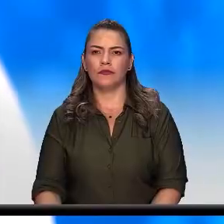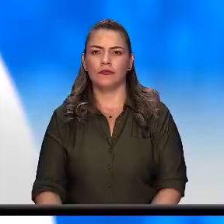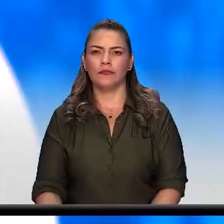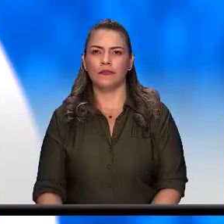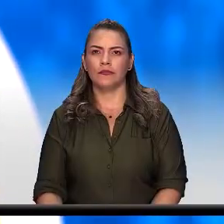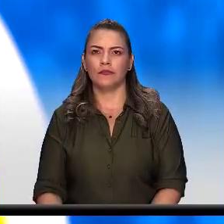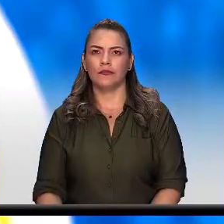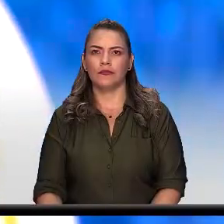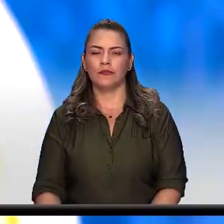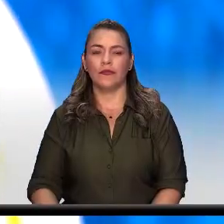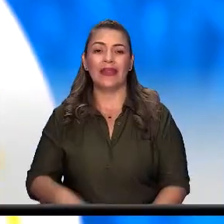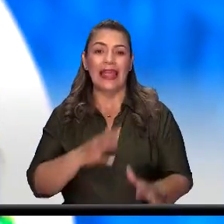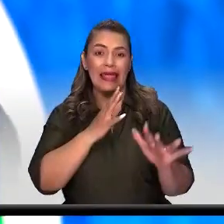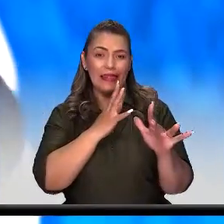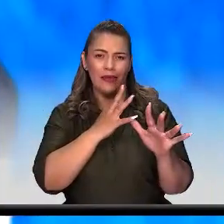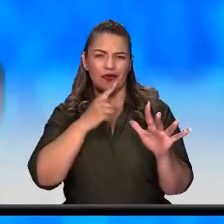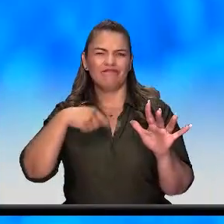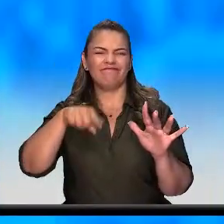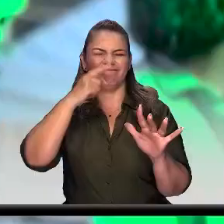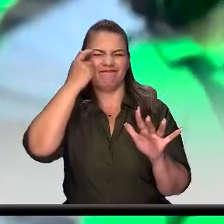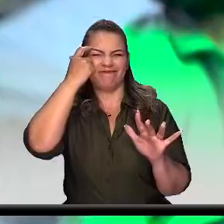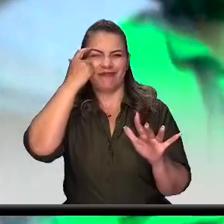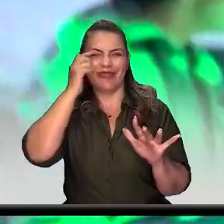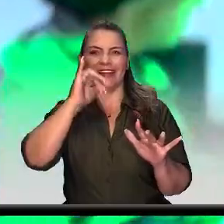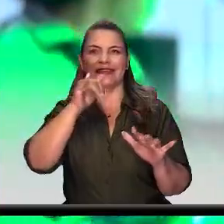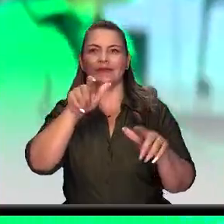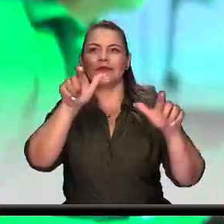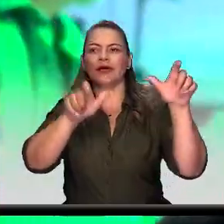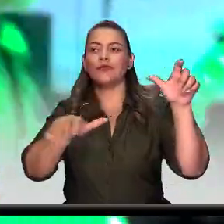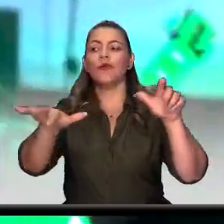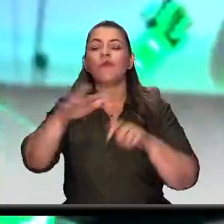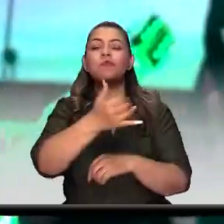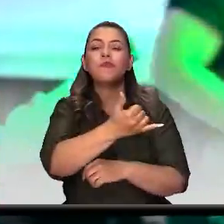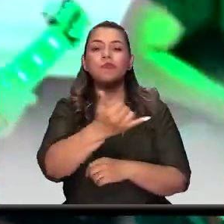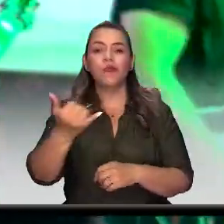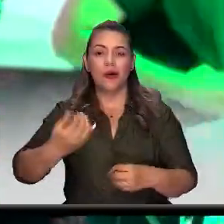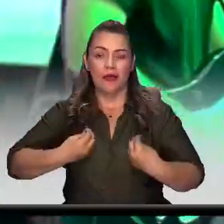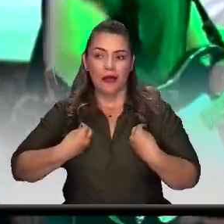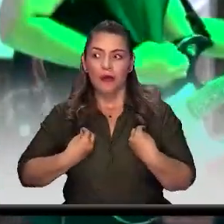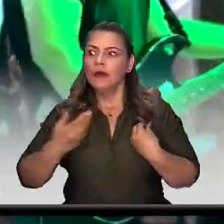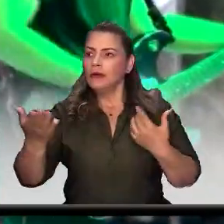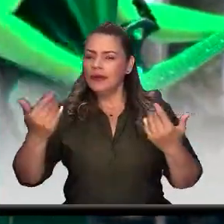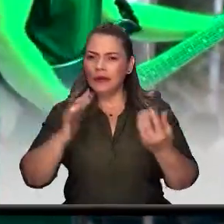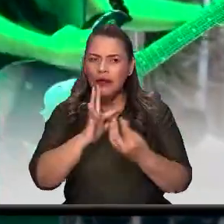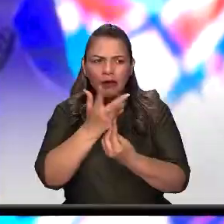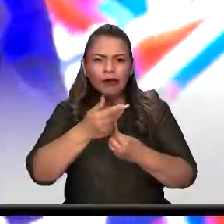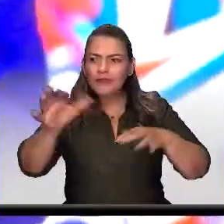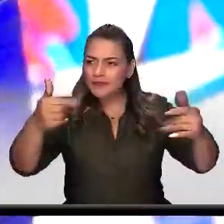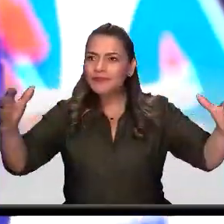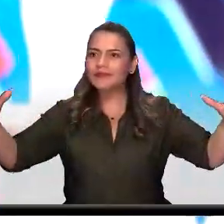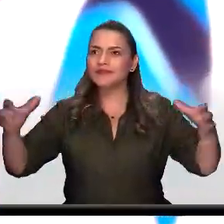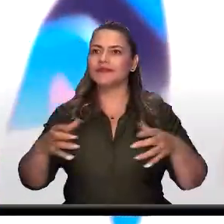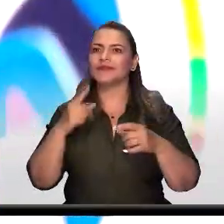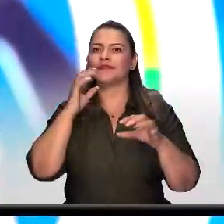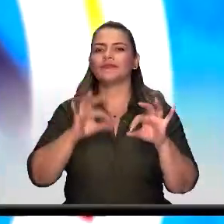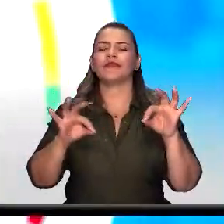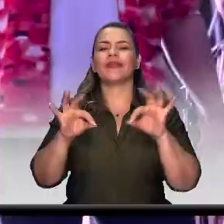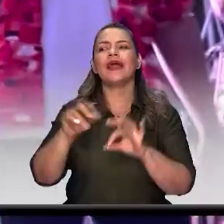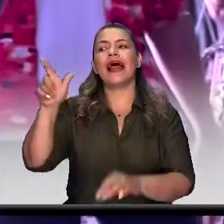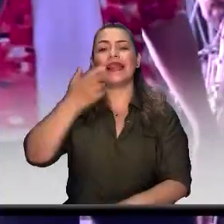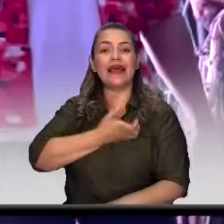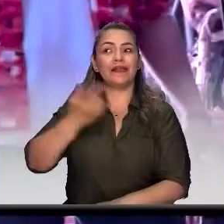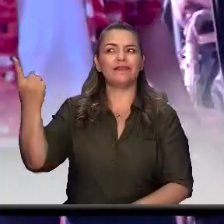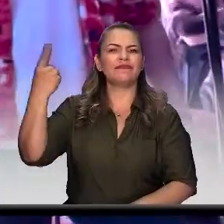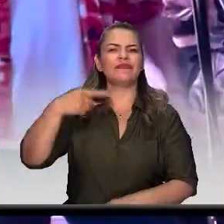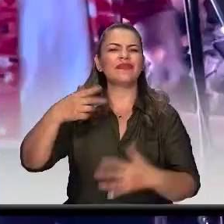En Itagüí creemos en el talento local. Por eso, una de las premisas del alcalde Diego Torres fue priorizar a los artistas itagüiseños